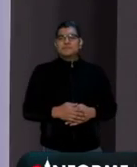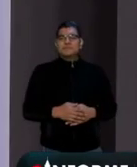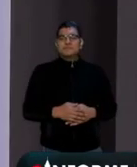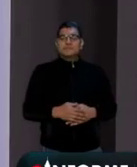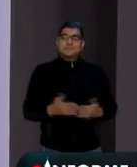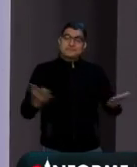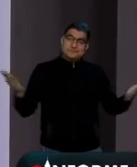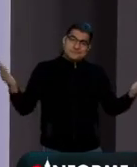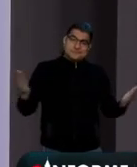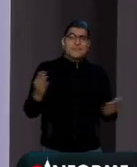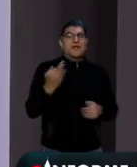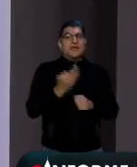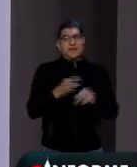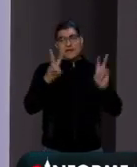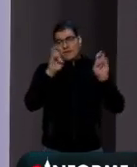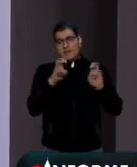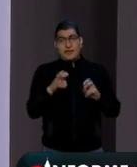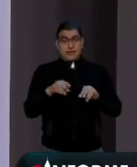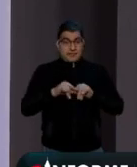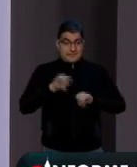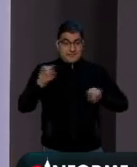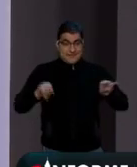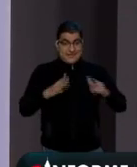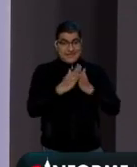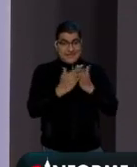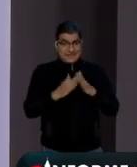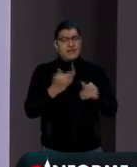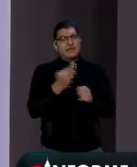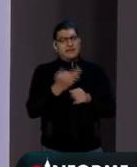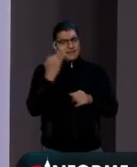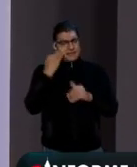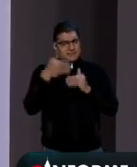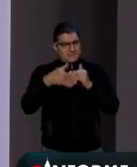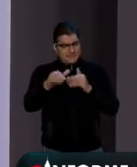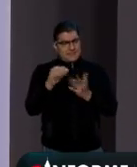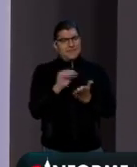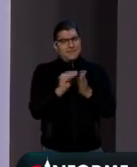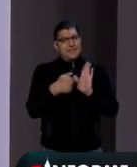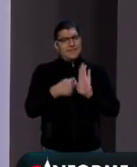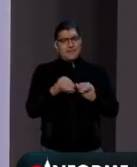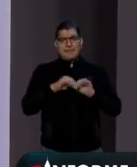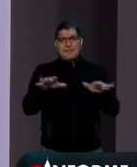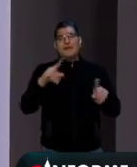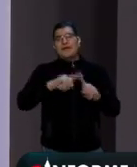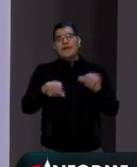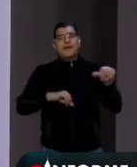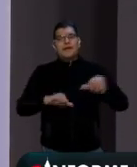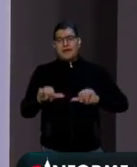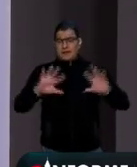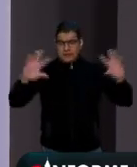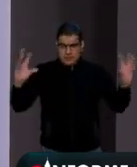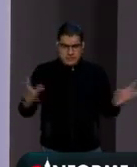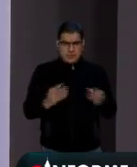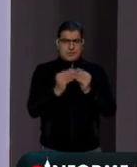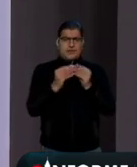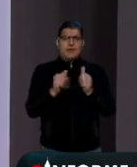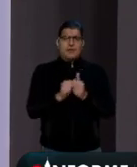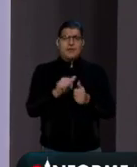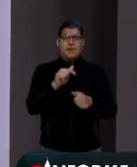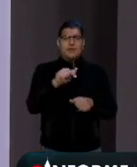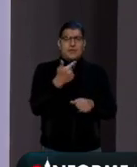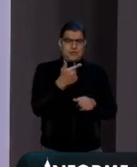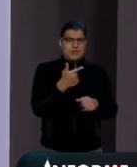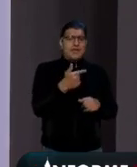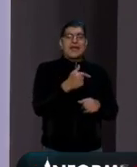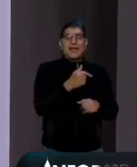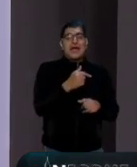Bueno, y hablando de la feria, todavía le queda rato, nada más le recuerdo, aquí vamos a seguir transmitiendo los eventos que forman parte de ella a las 12 y media del